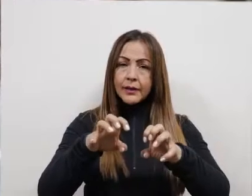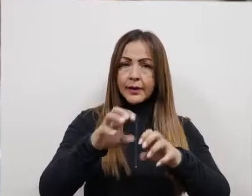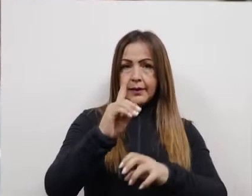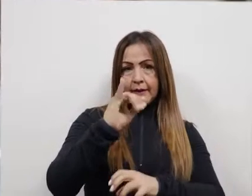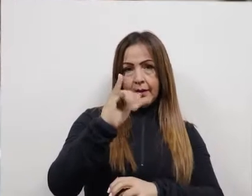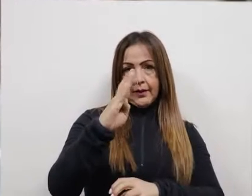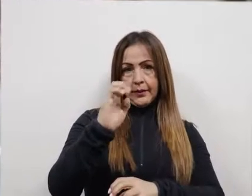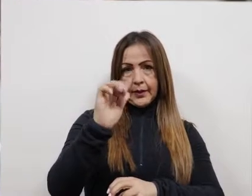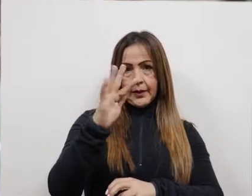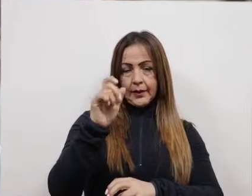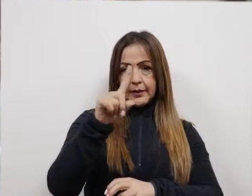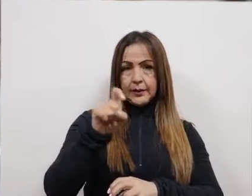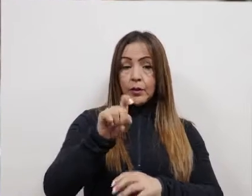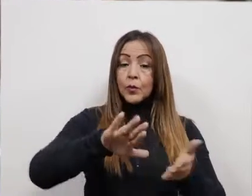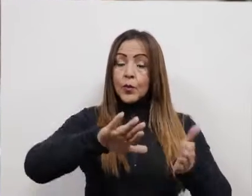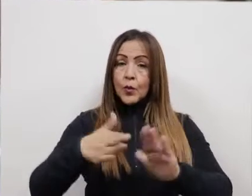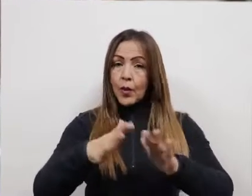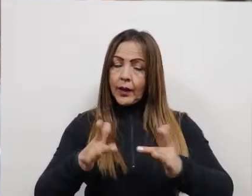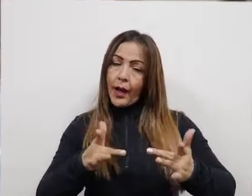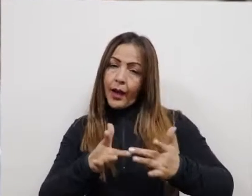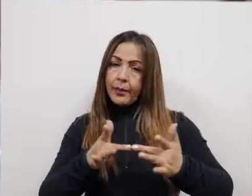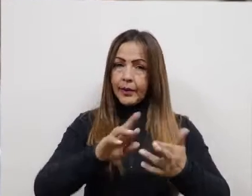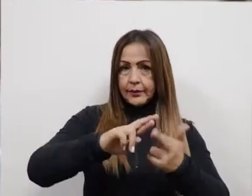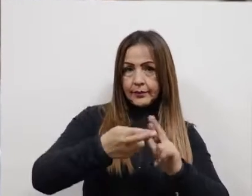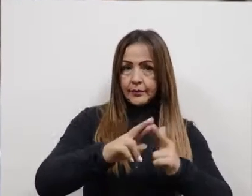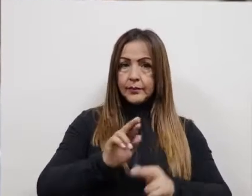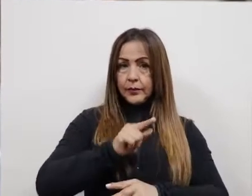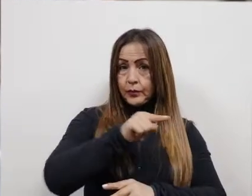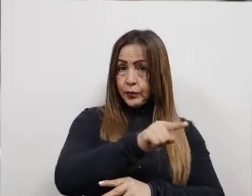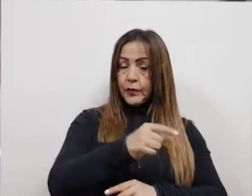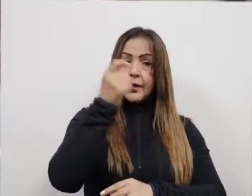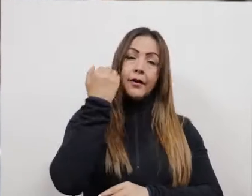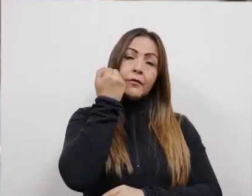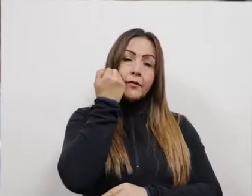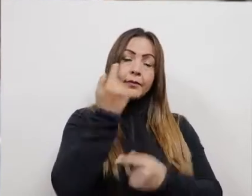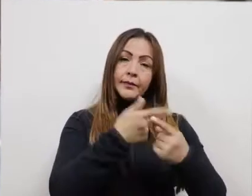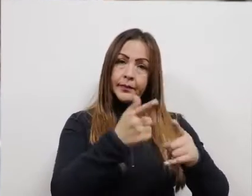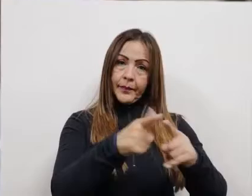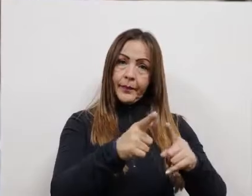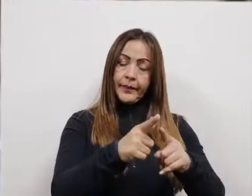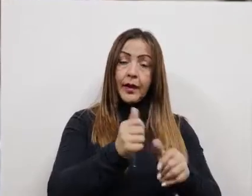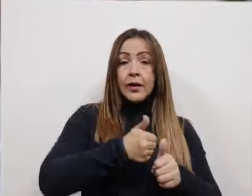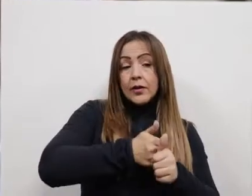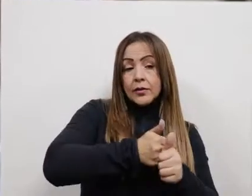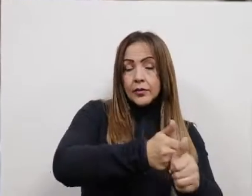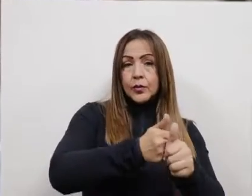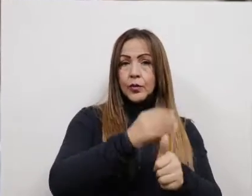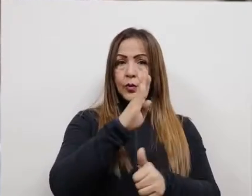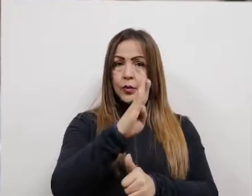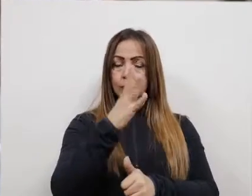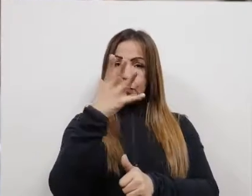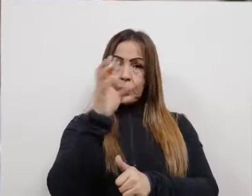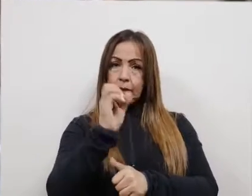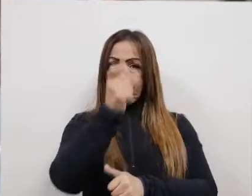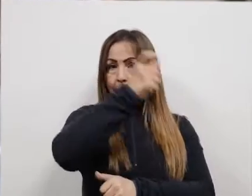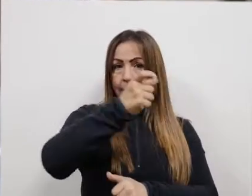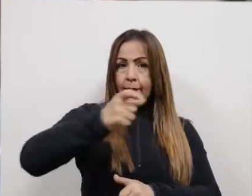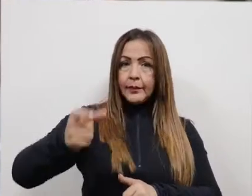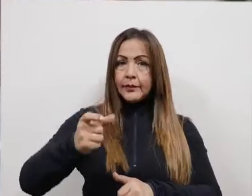cáncer en nuestra población y la muerte prematura asociada a estas. Por esta razón, se realizó seguimiento a 450